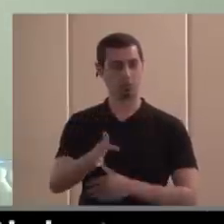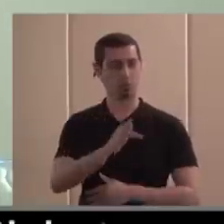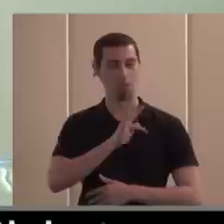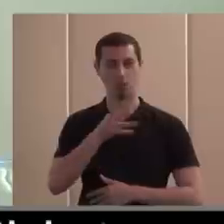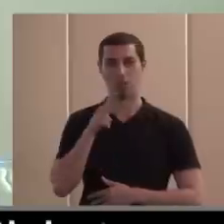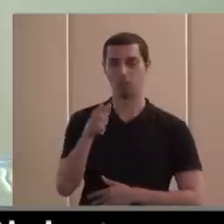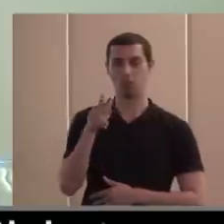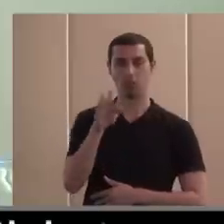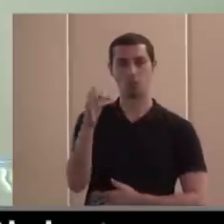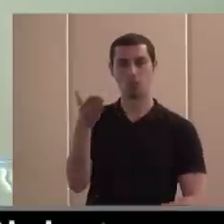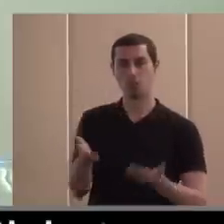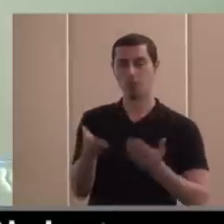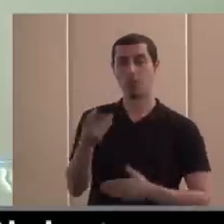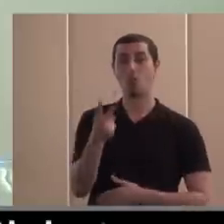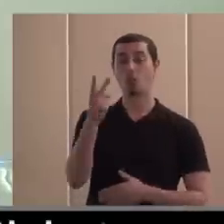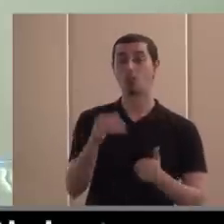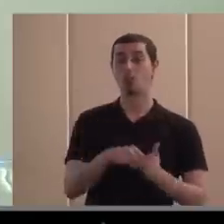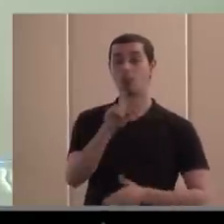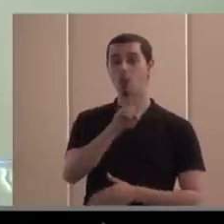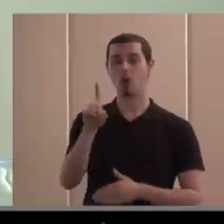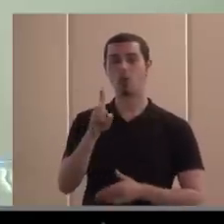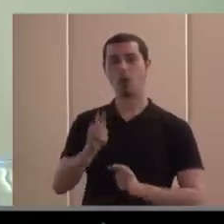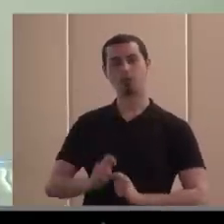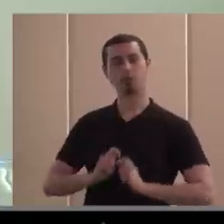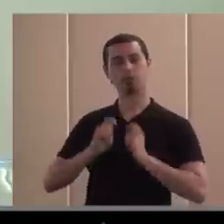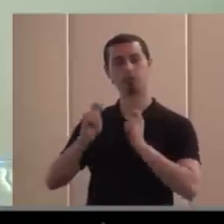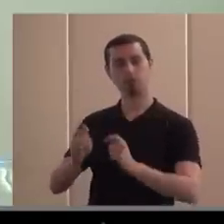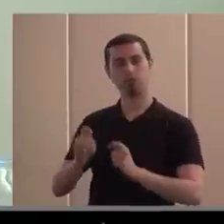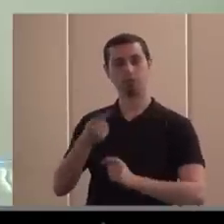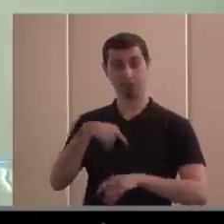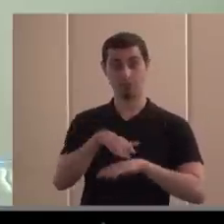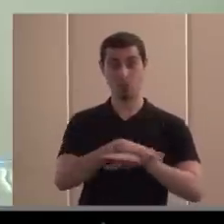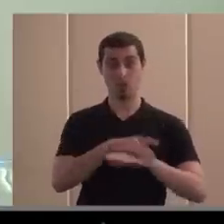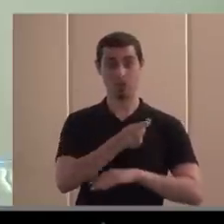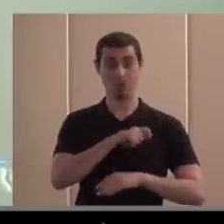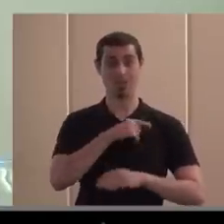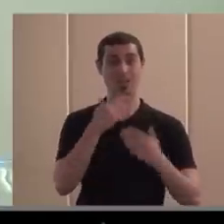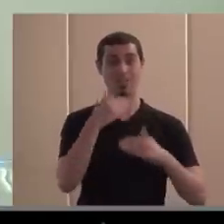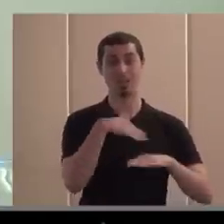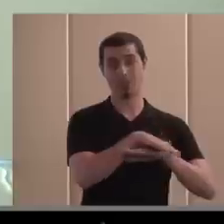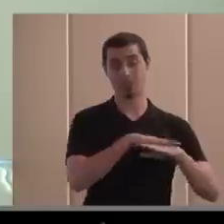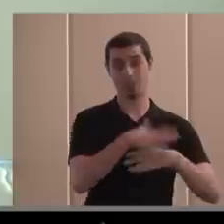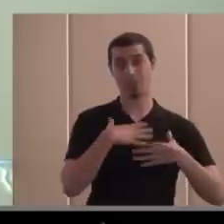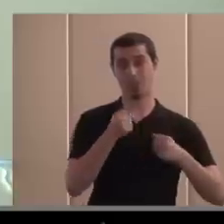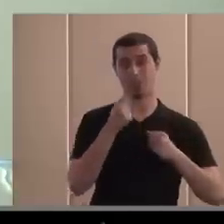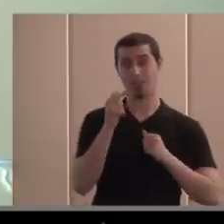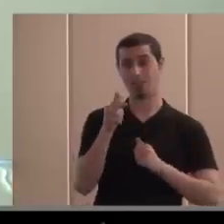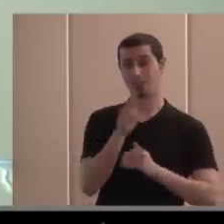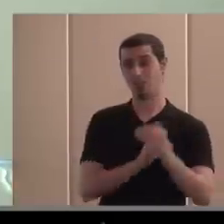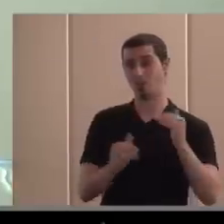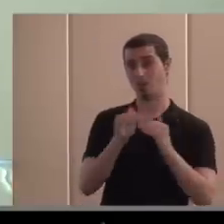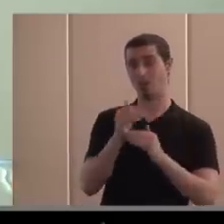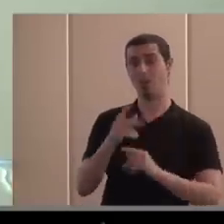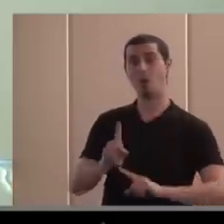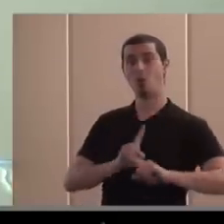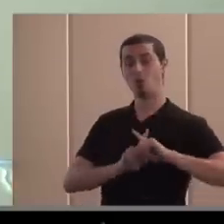justicia. En el 2011 se le concedió, a través del Gobierno de España, a través del Ministerio de Sanidad, Política, Social e Igualdad, la Cruz de Oro del